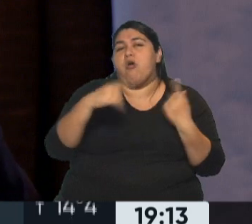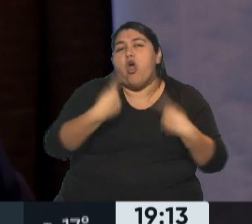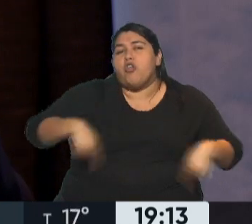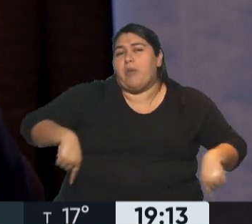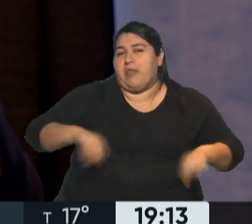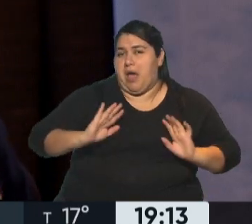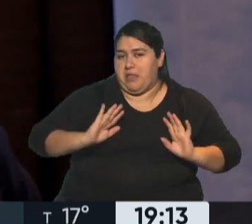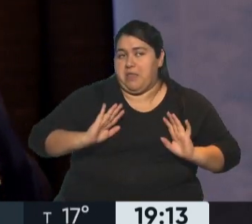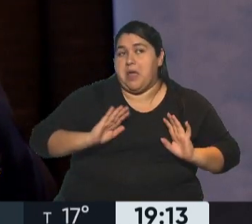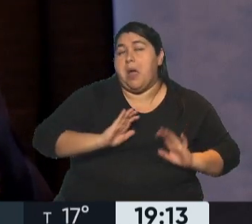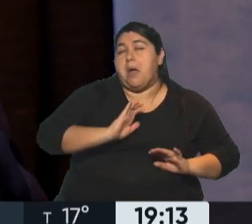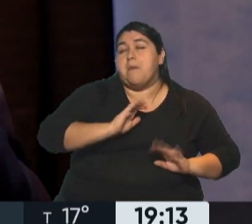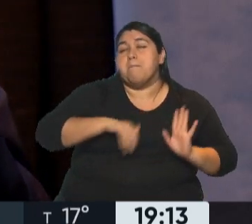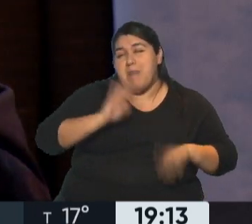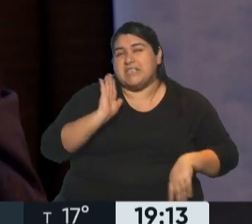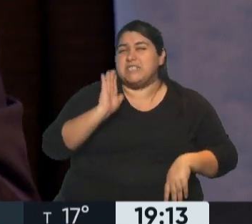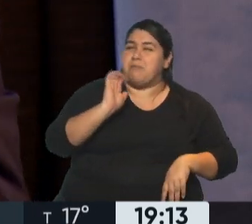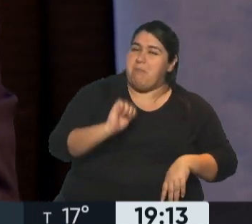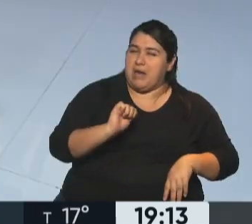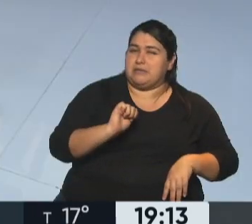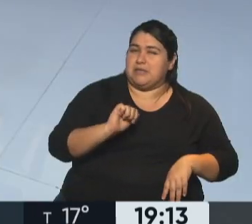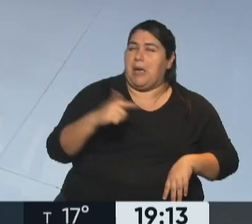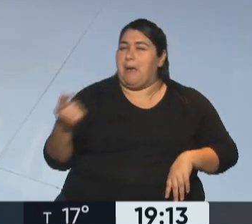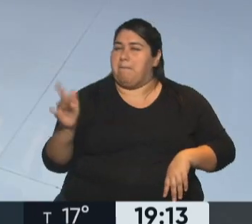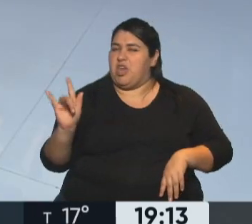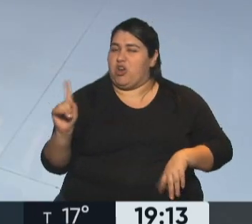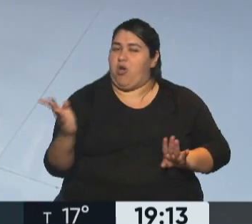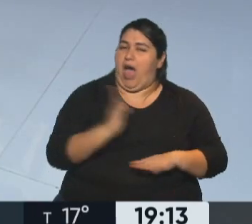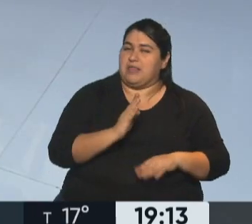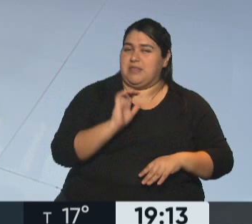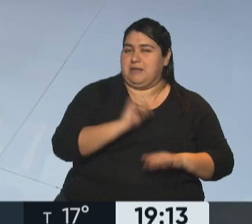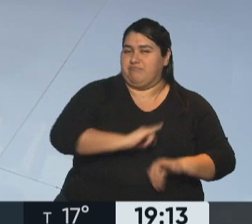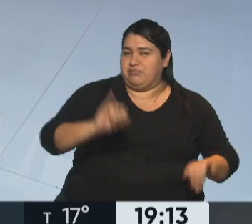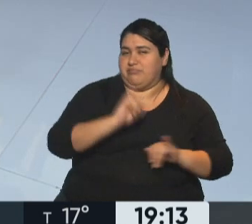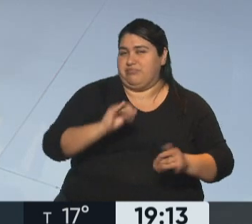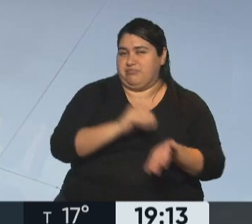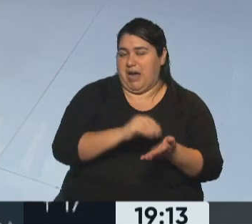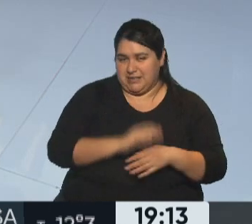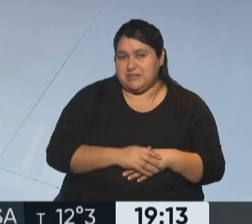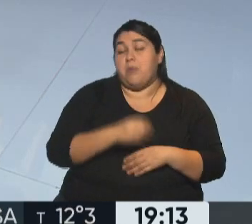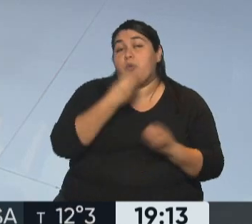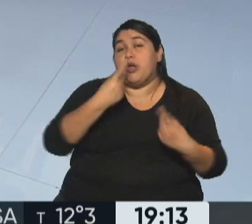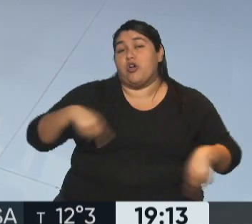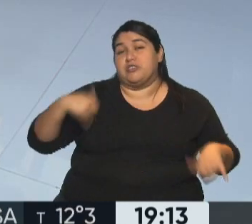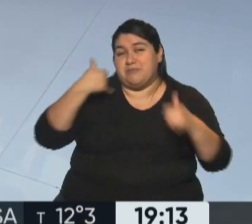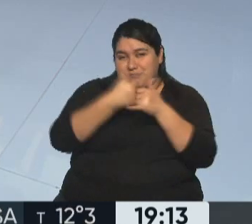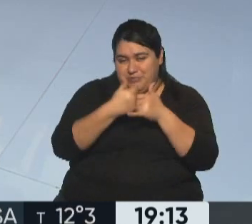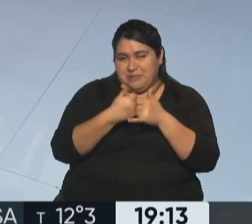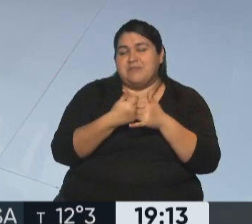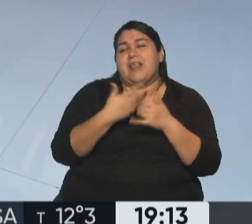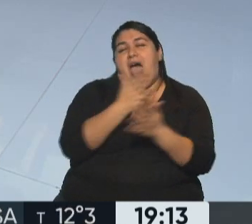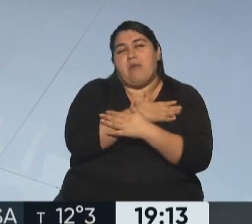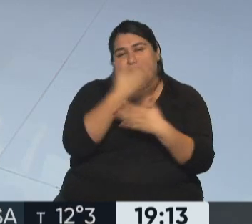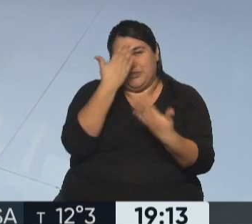probablemente el martes que el miércoles. Bien, muchísimas gracias Raúl y por supuesto cualquier novedad estamos de nuevo en comunicación. Hasta luego. Por supuesto, un